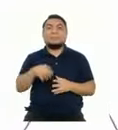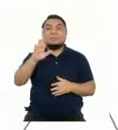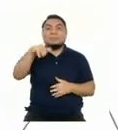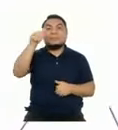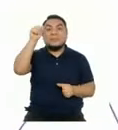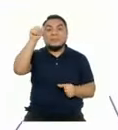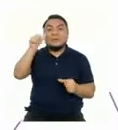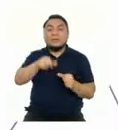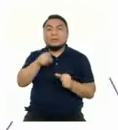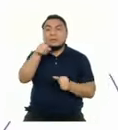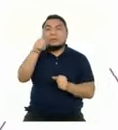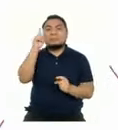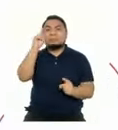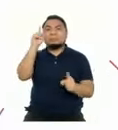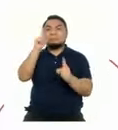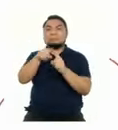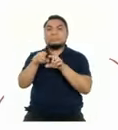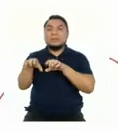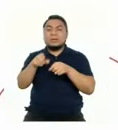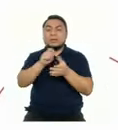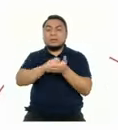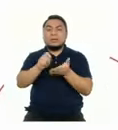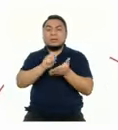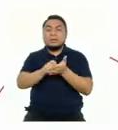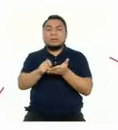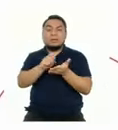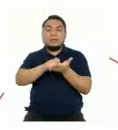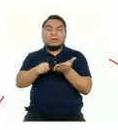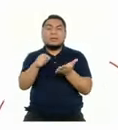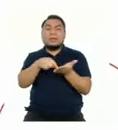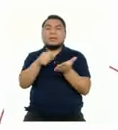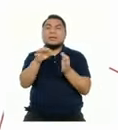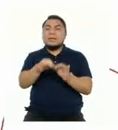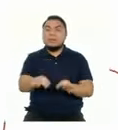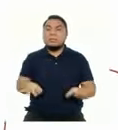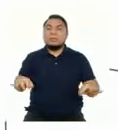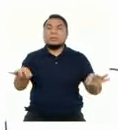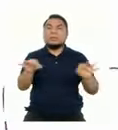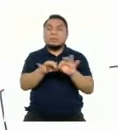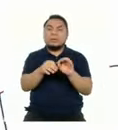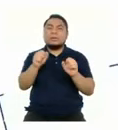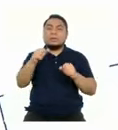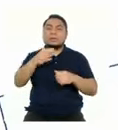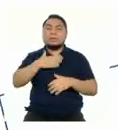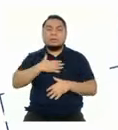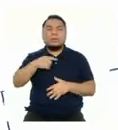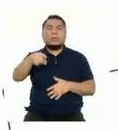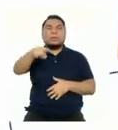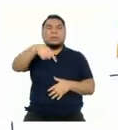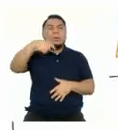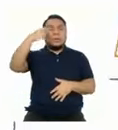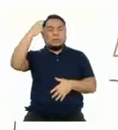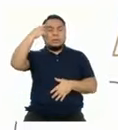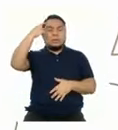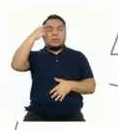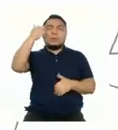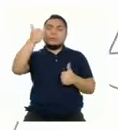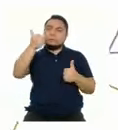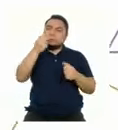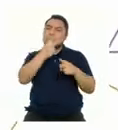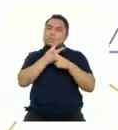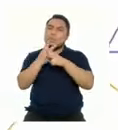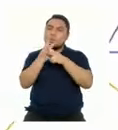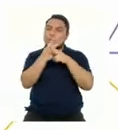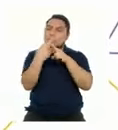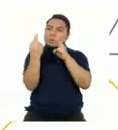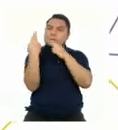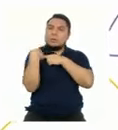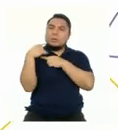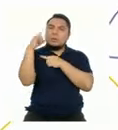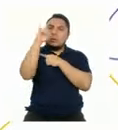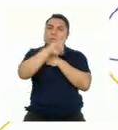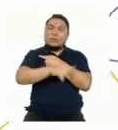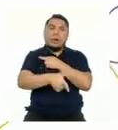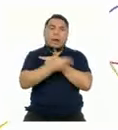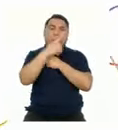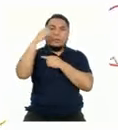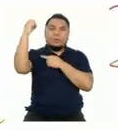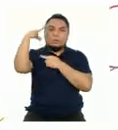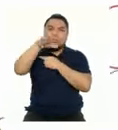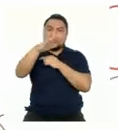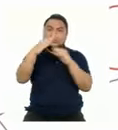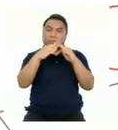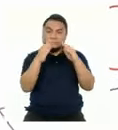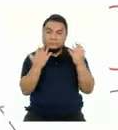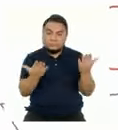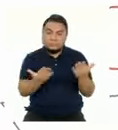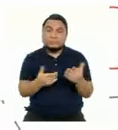Recuerda que tu reto es elaborar un texto sobre la importancia de ser conscientes del uso de los recursos económicos en tu